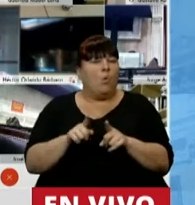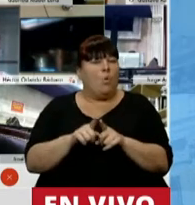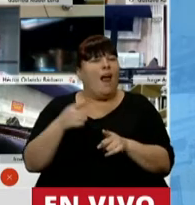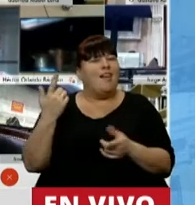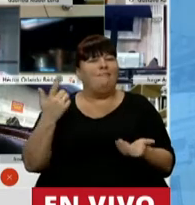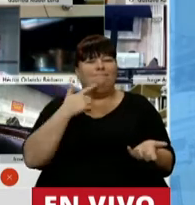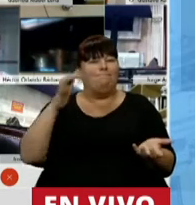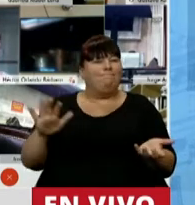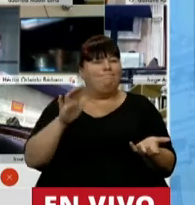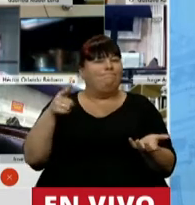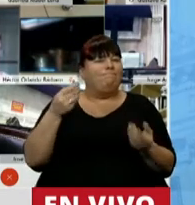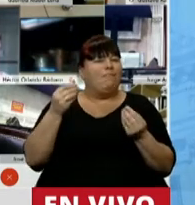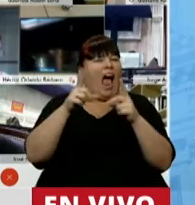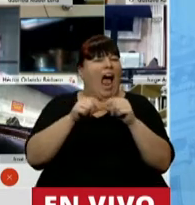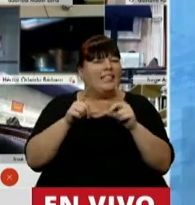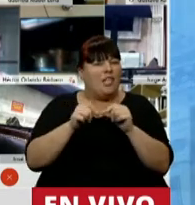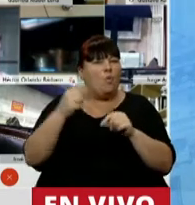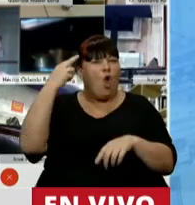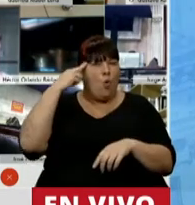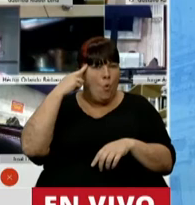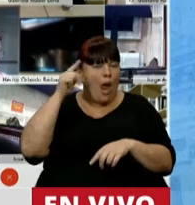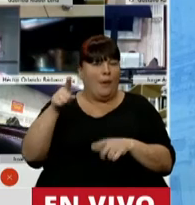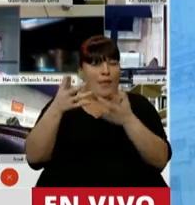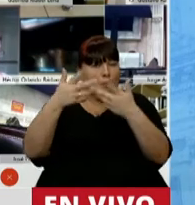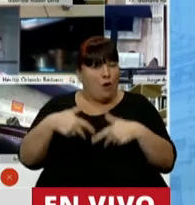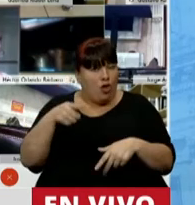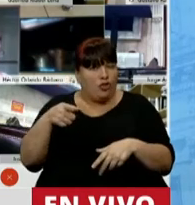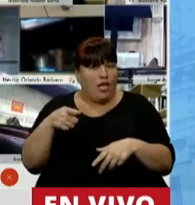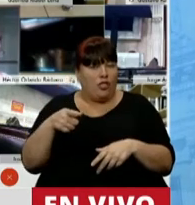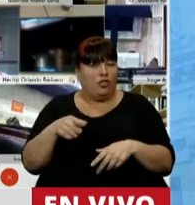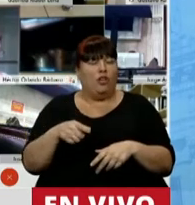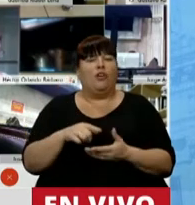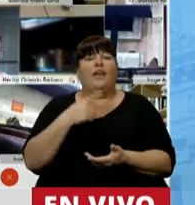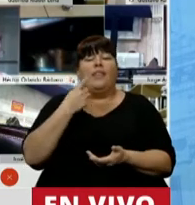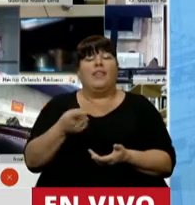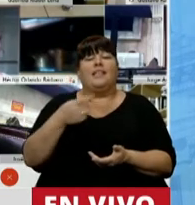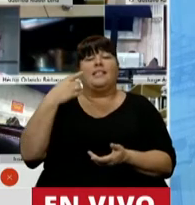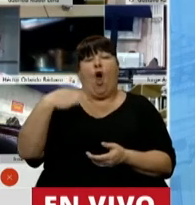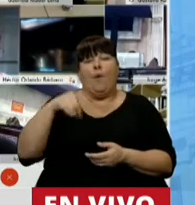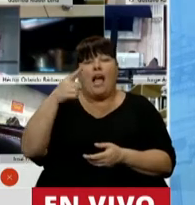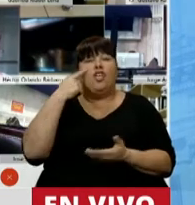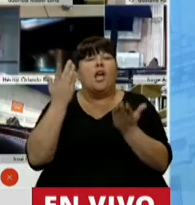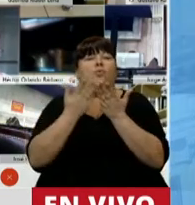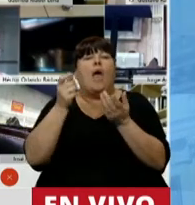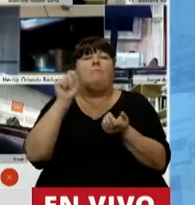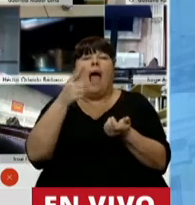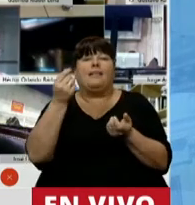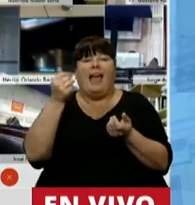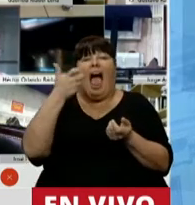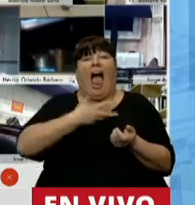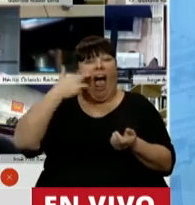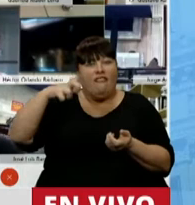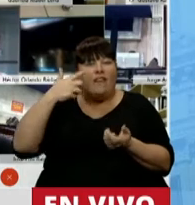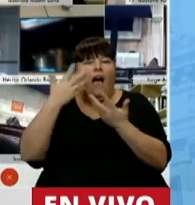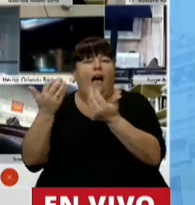cuestionable el artículo 9 del proyecto que deposita la potestad de evaluar los bienes en la AFIP.